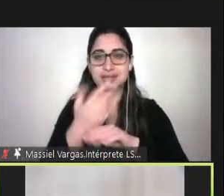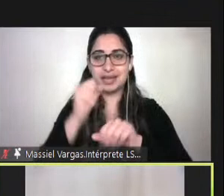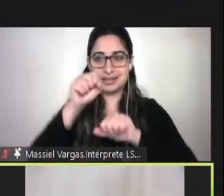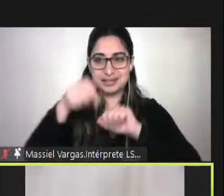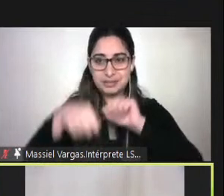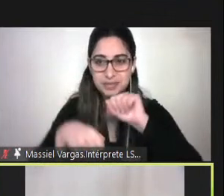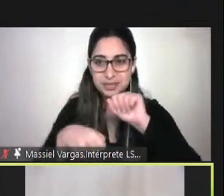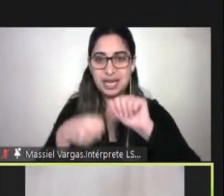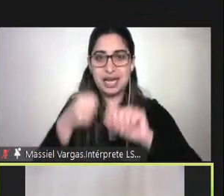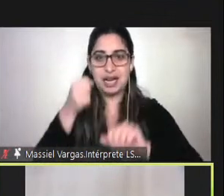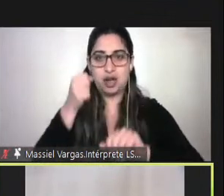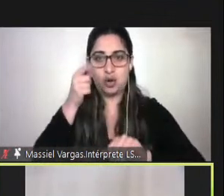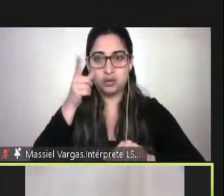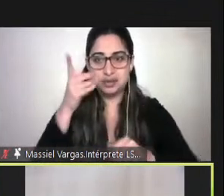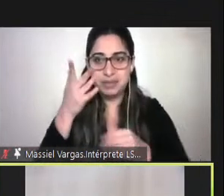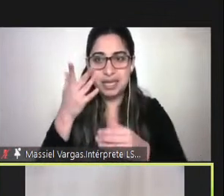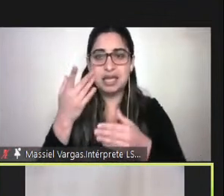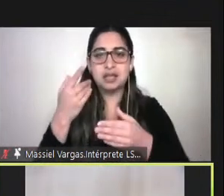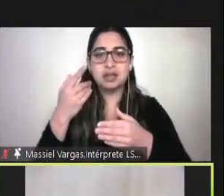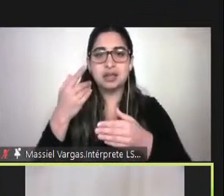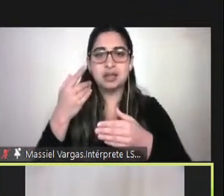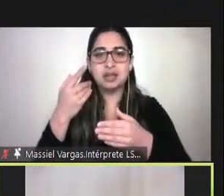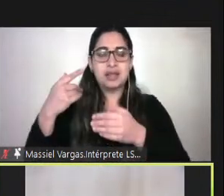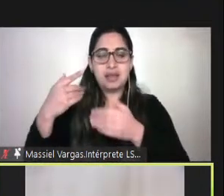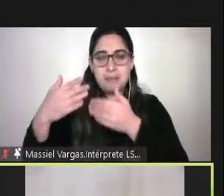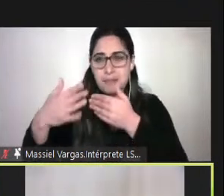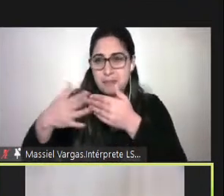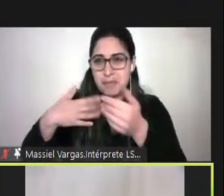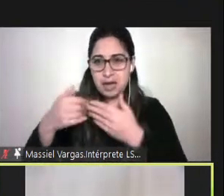reivindicación de la naturaleza humana